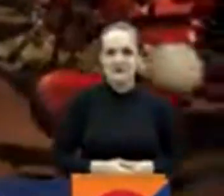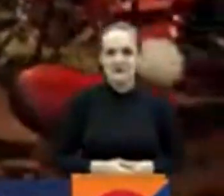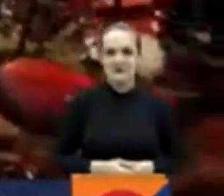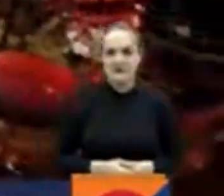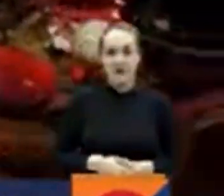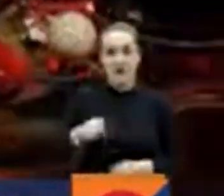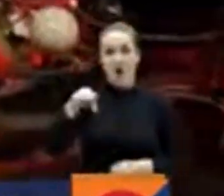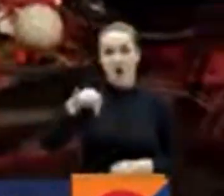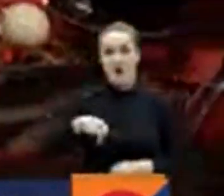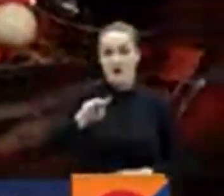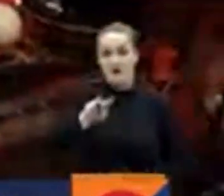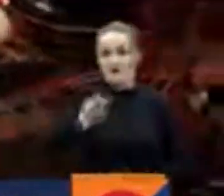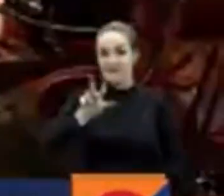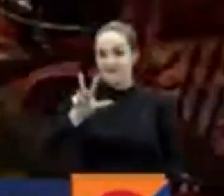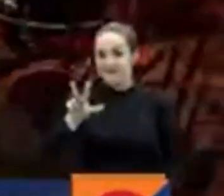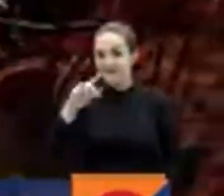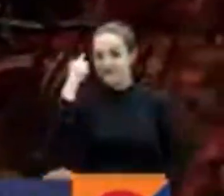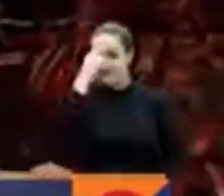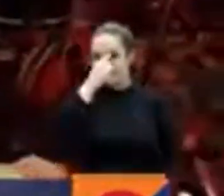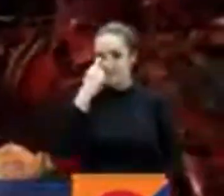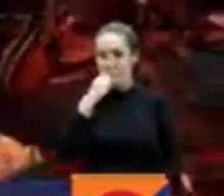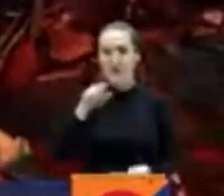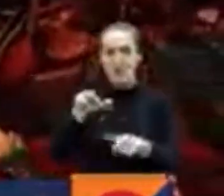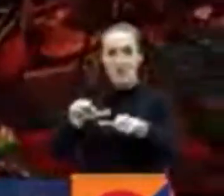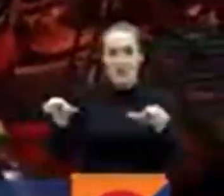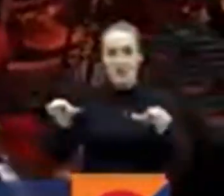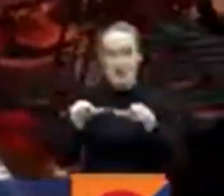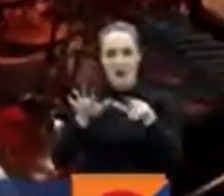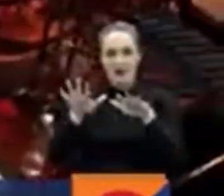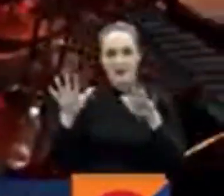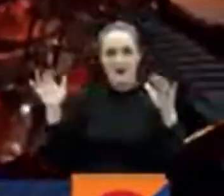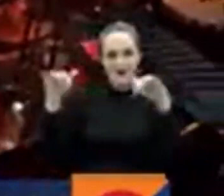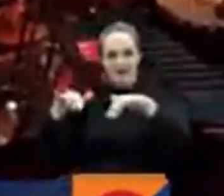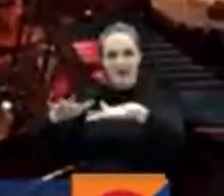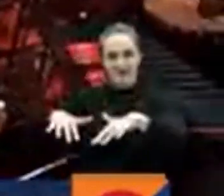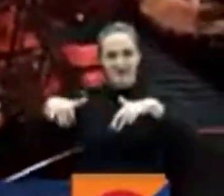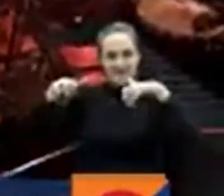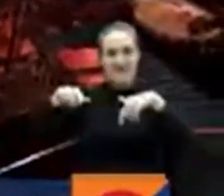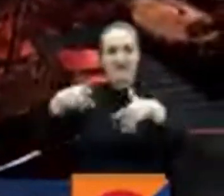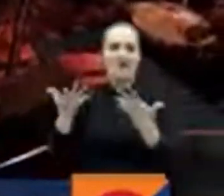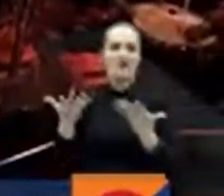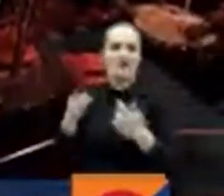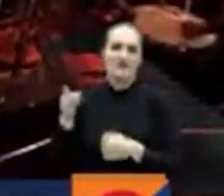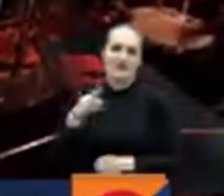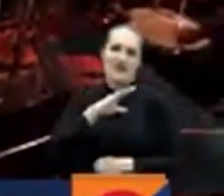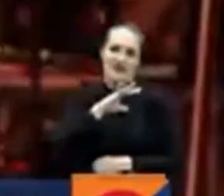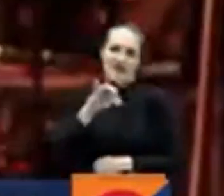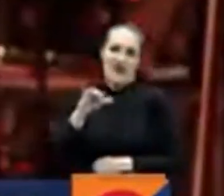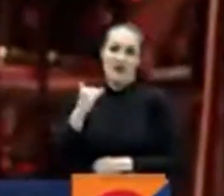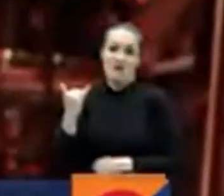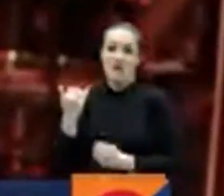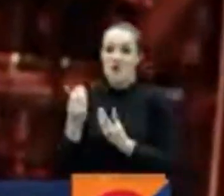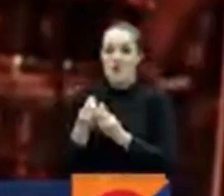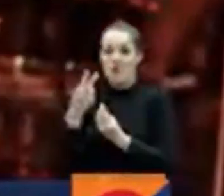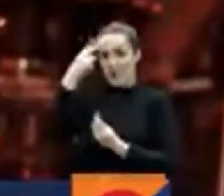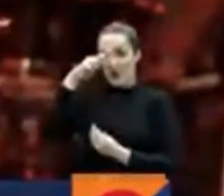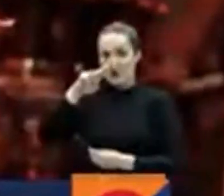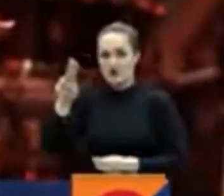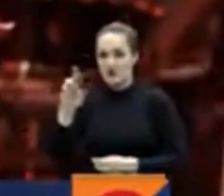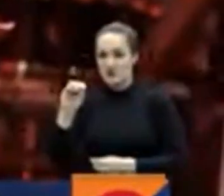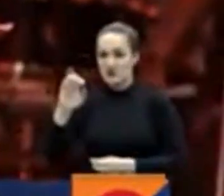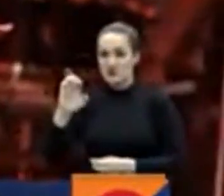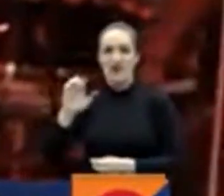hoy 23 de septiembre en el centro de eventos Valle del Pacífico en Cali vibrarán con la banda mexicana Zoe esta propuesta de rock